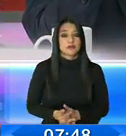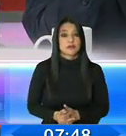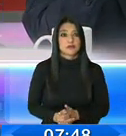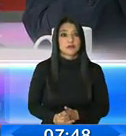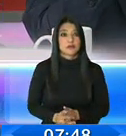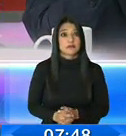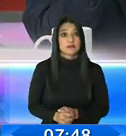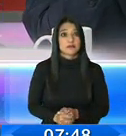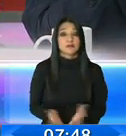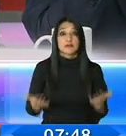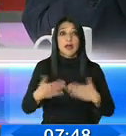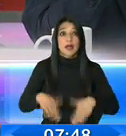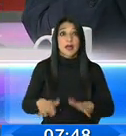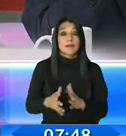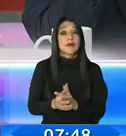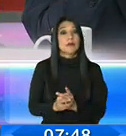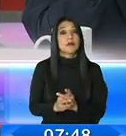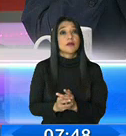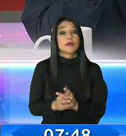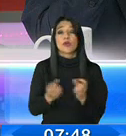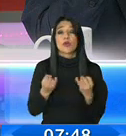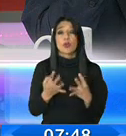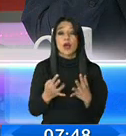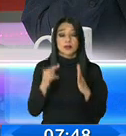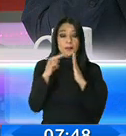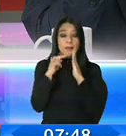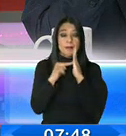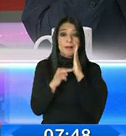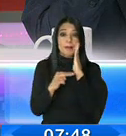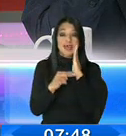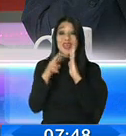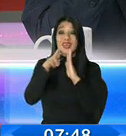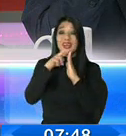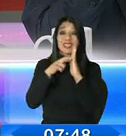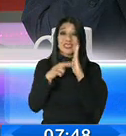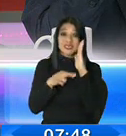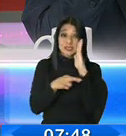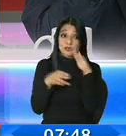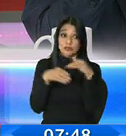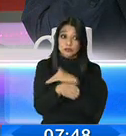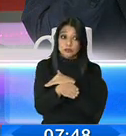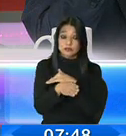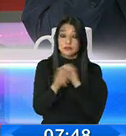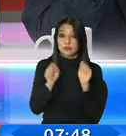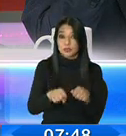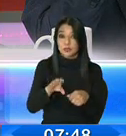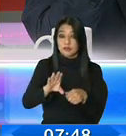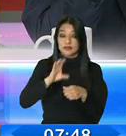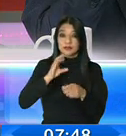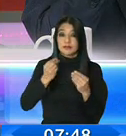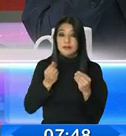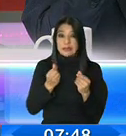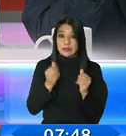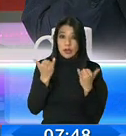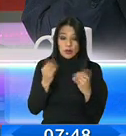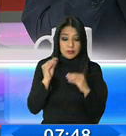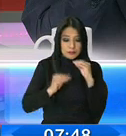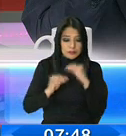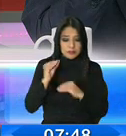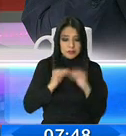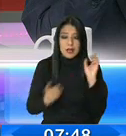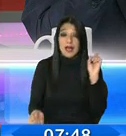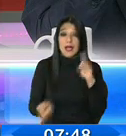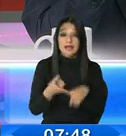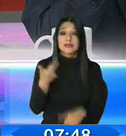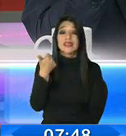terminando de pulir los términos para poder acceder a estos recursos. Tenemos hasta diez